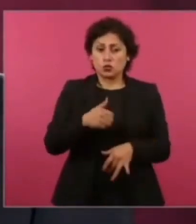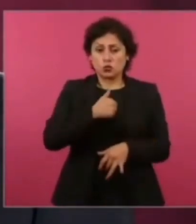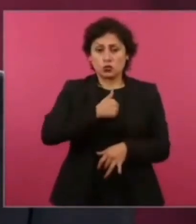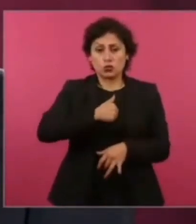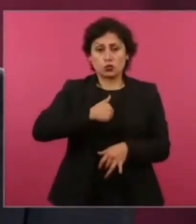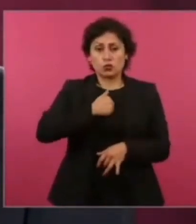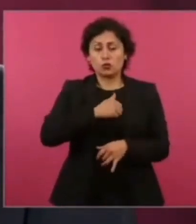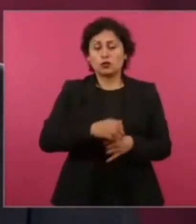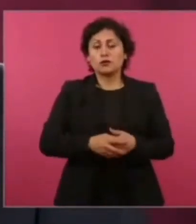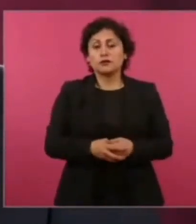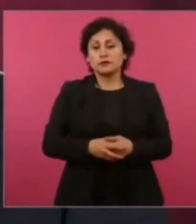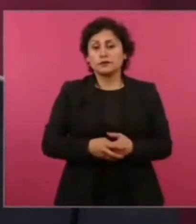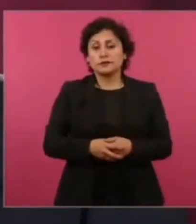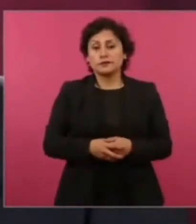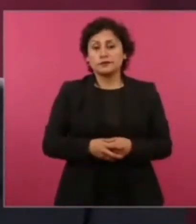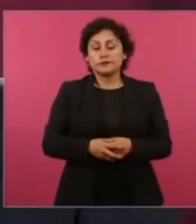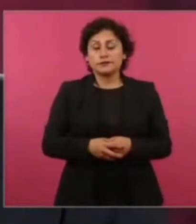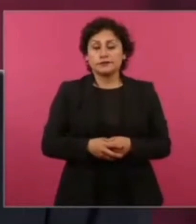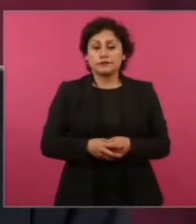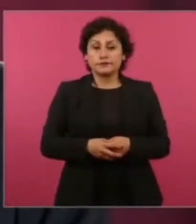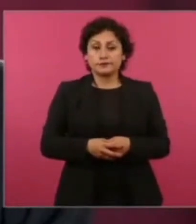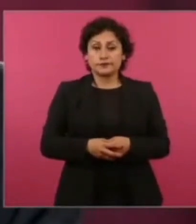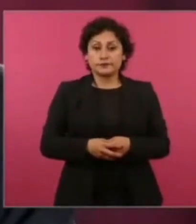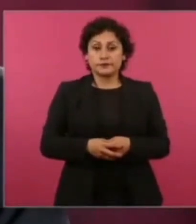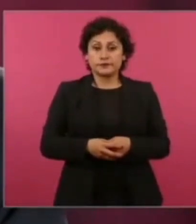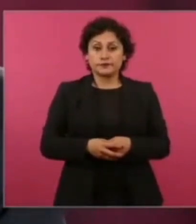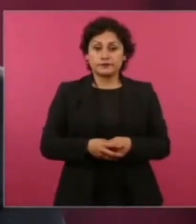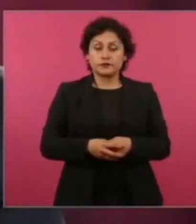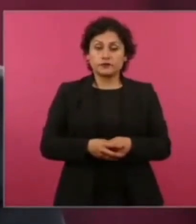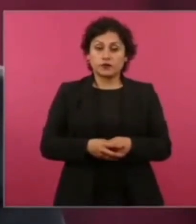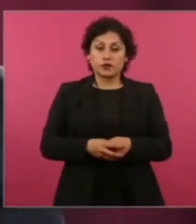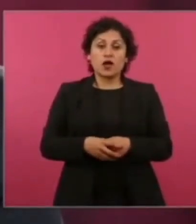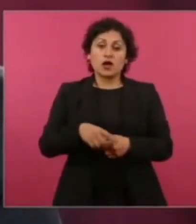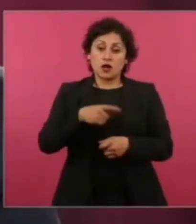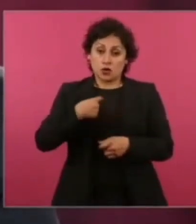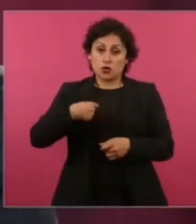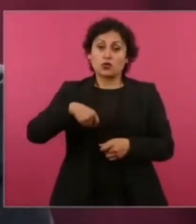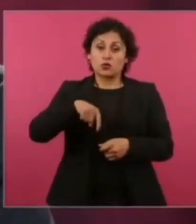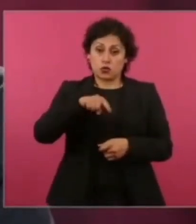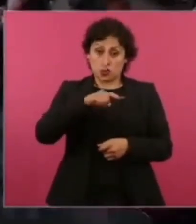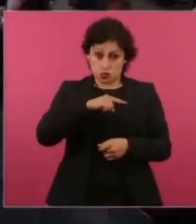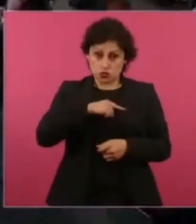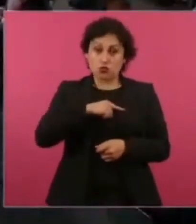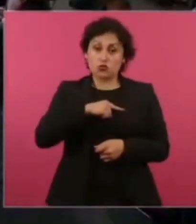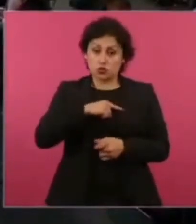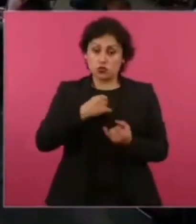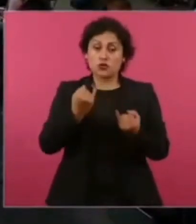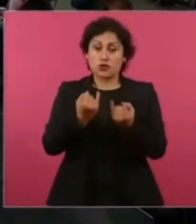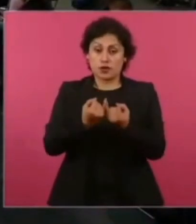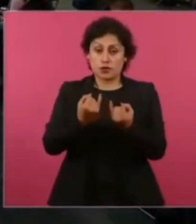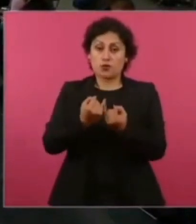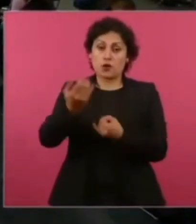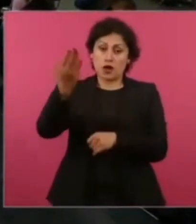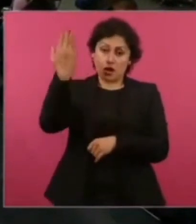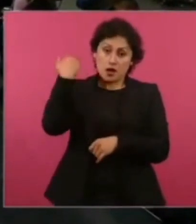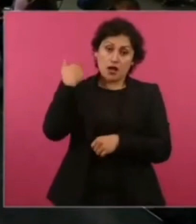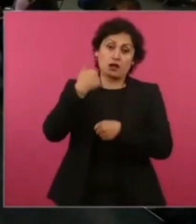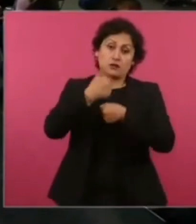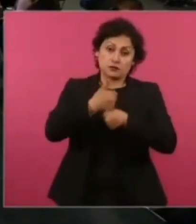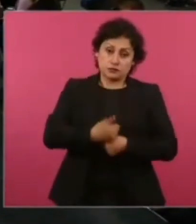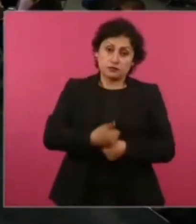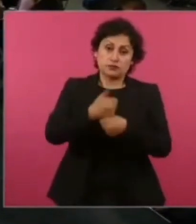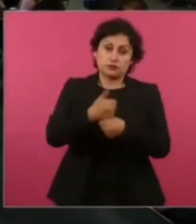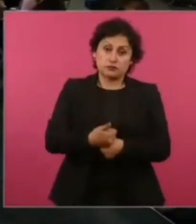Nosotros los padecimos, los sufrimos cuando el